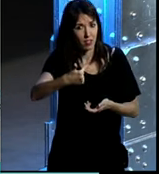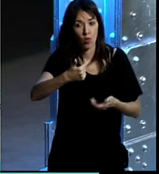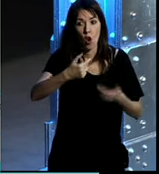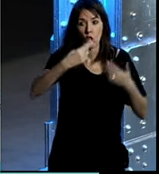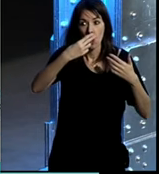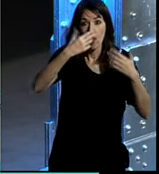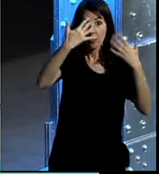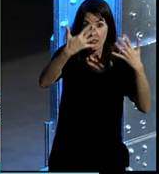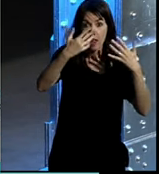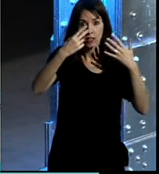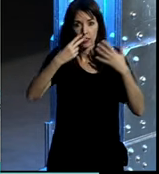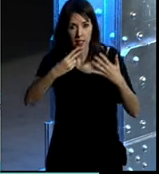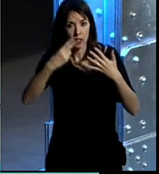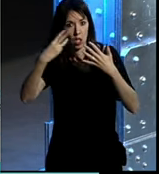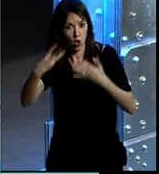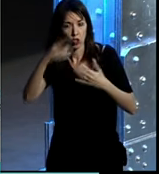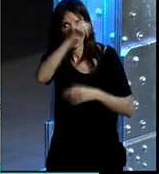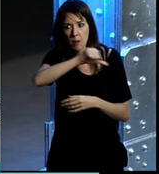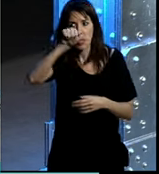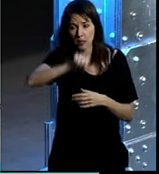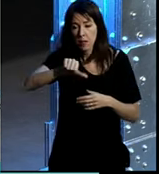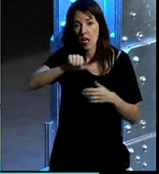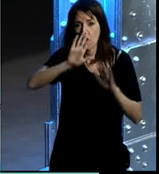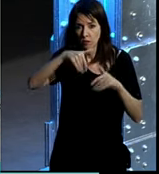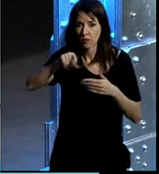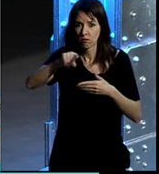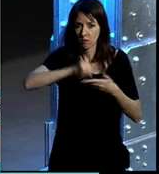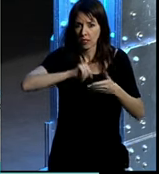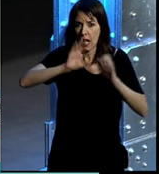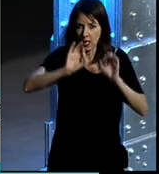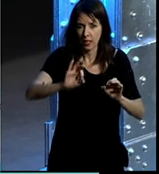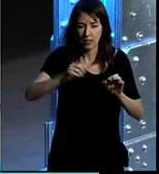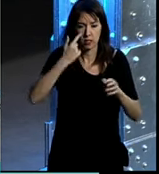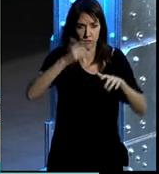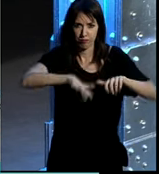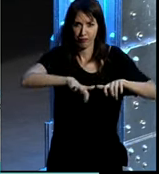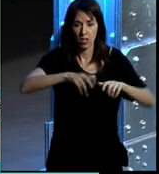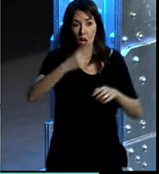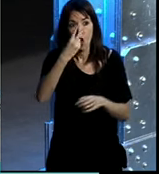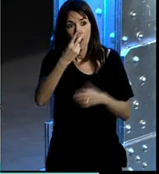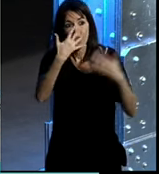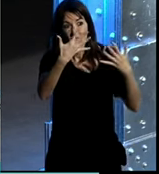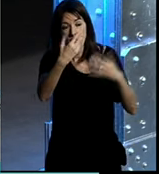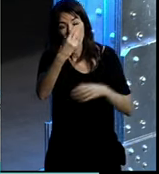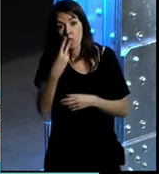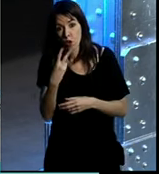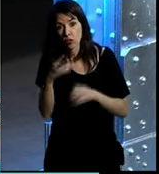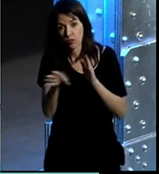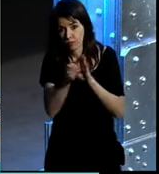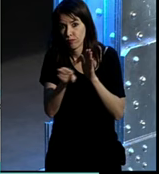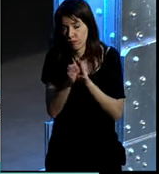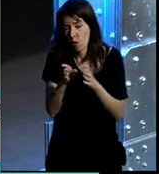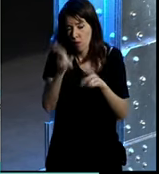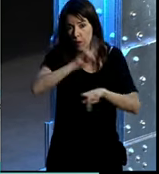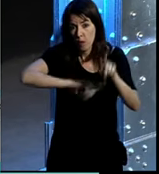8 de cada 10 todas las semanas de los que atendemos tenemos mensajes de este estilo hay un 2 de cada 10 que siguen teniendo